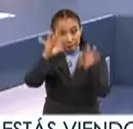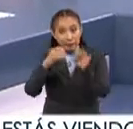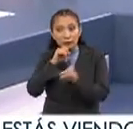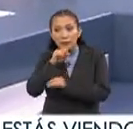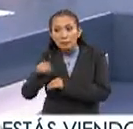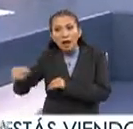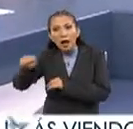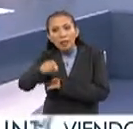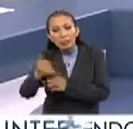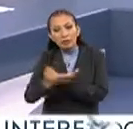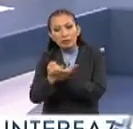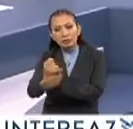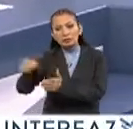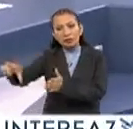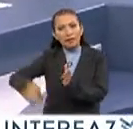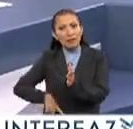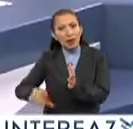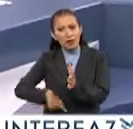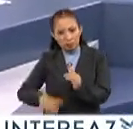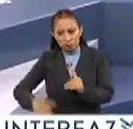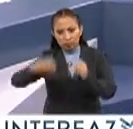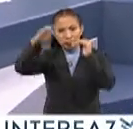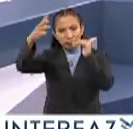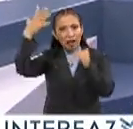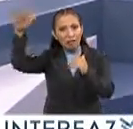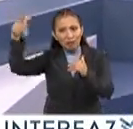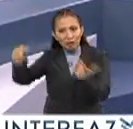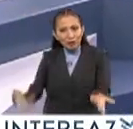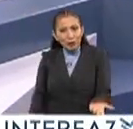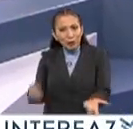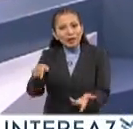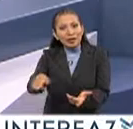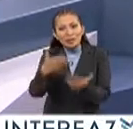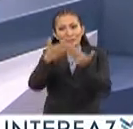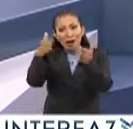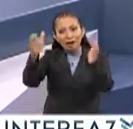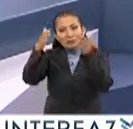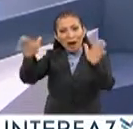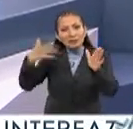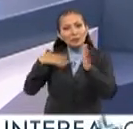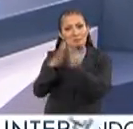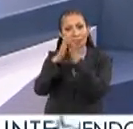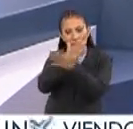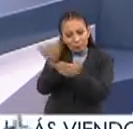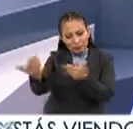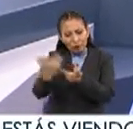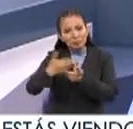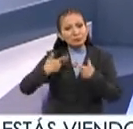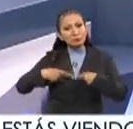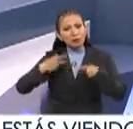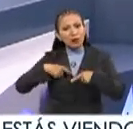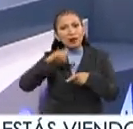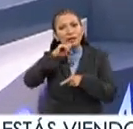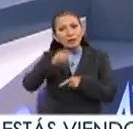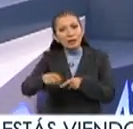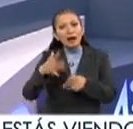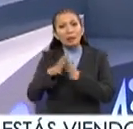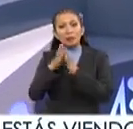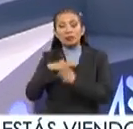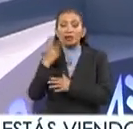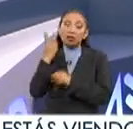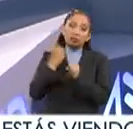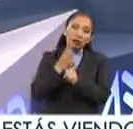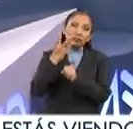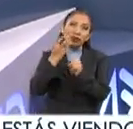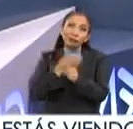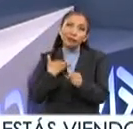en los procesos de toma de decisiones, que cada vez este país se abre mucho más a la participación ciudadana y no solamente a participar cada